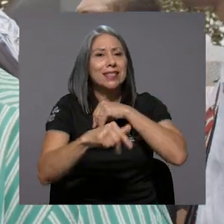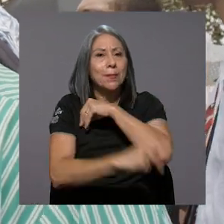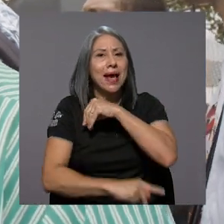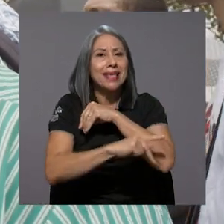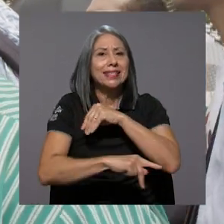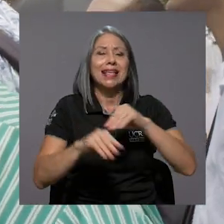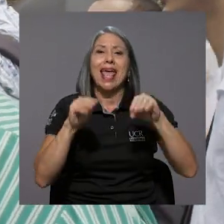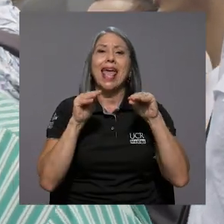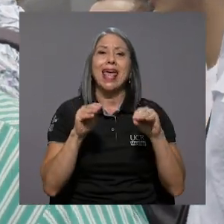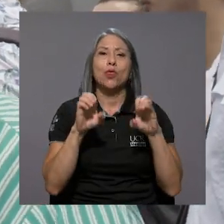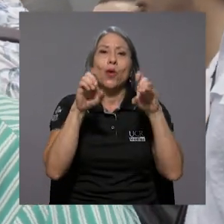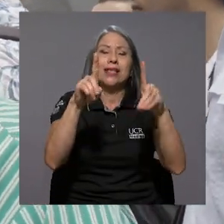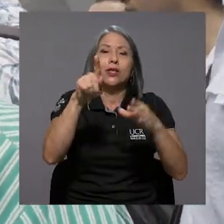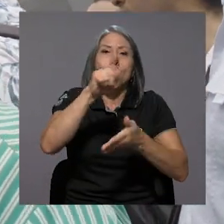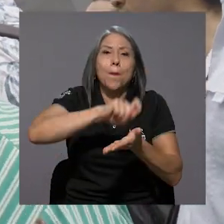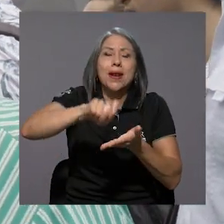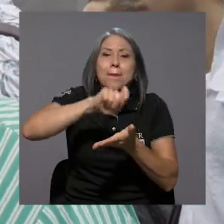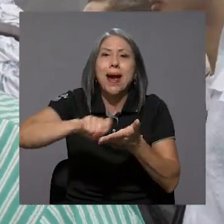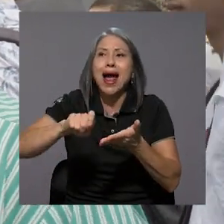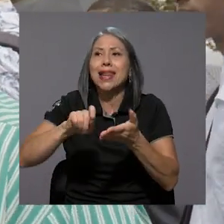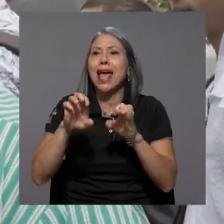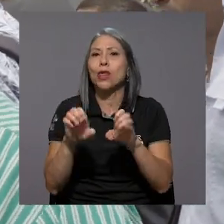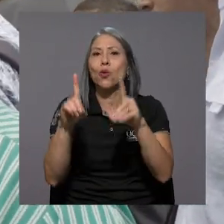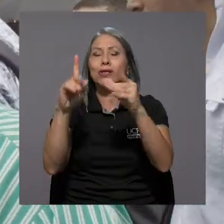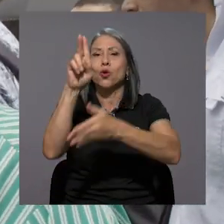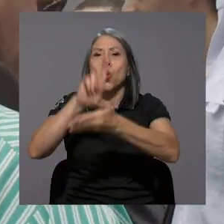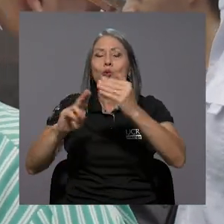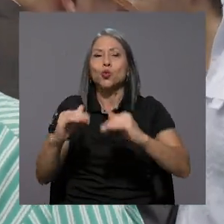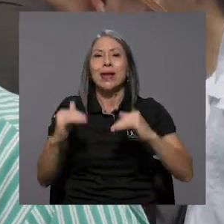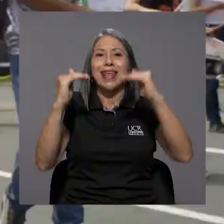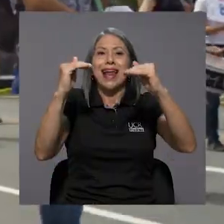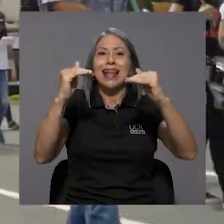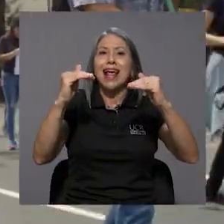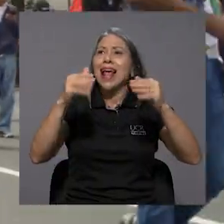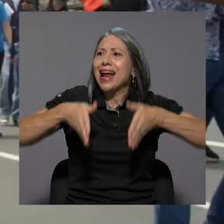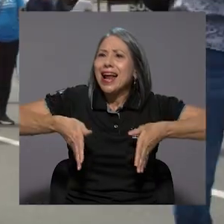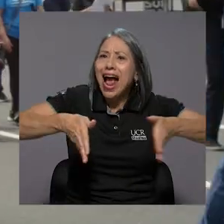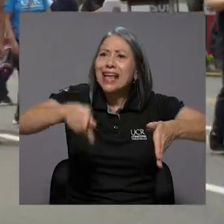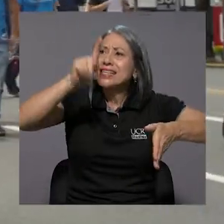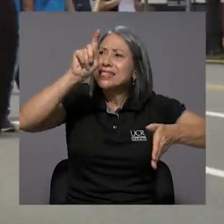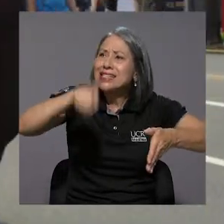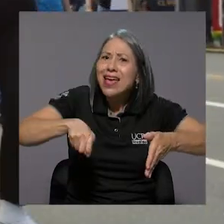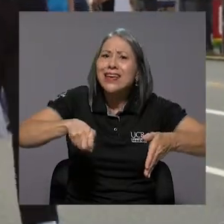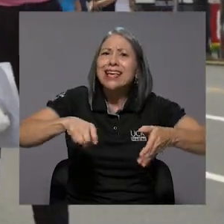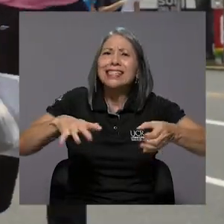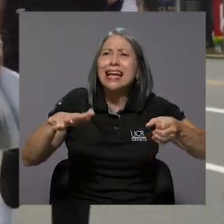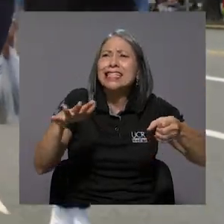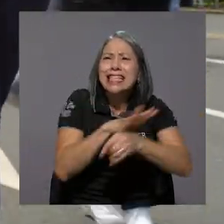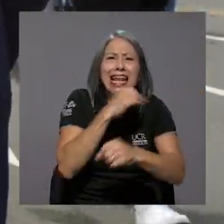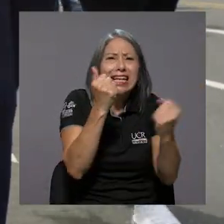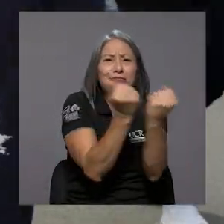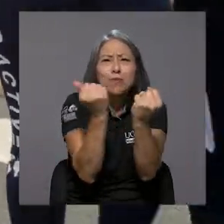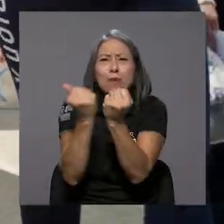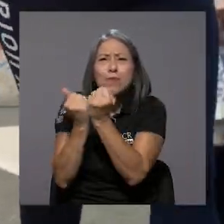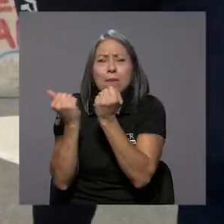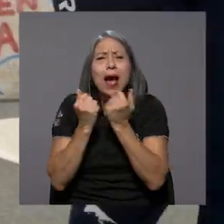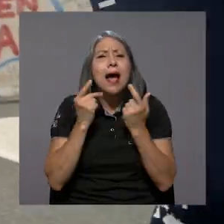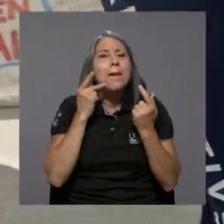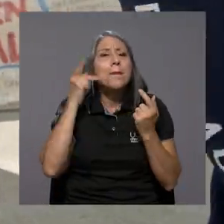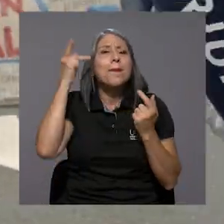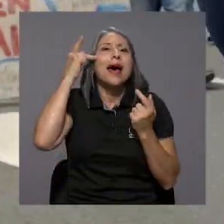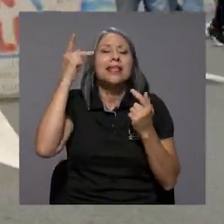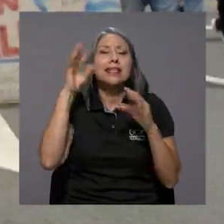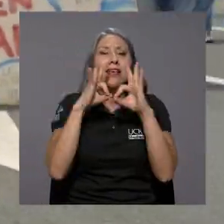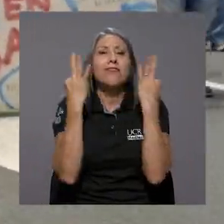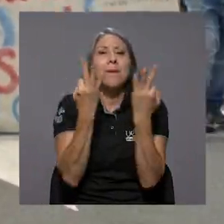país, a la educación primaria, a la educación superior. Las calles tienen que estar llenas de padres, de familias, del